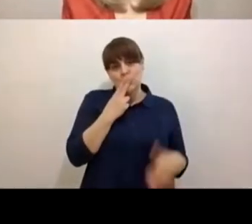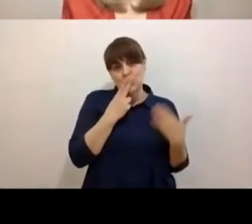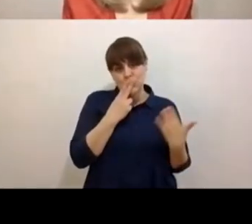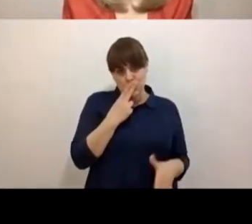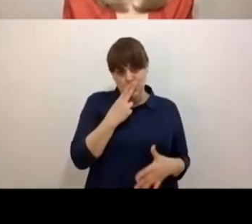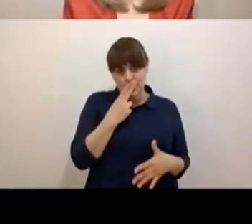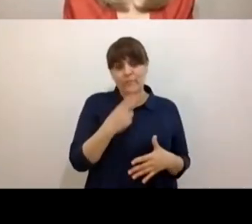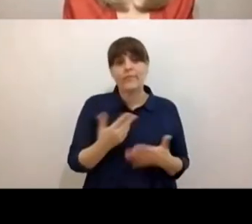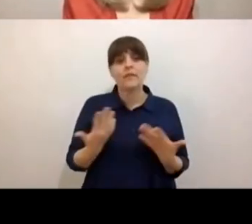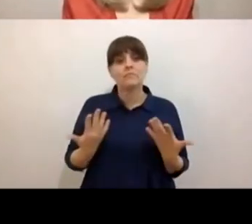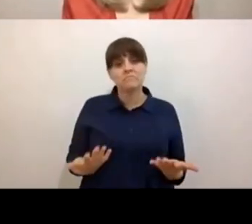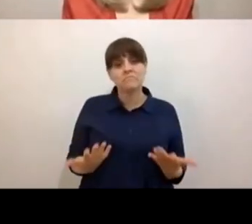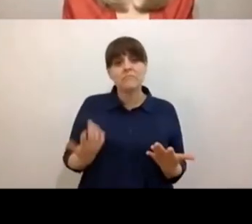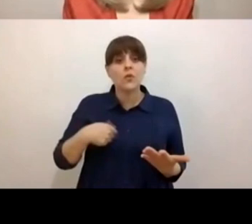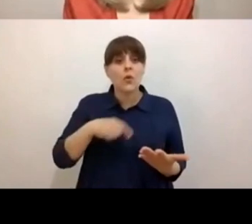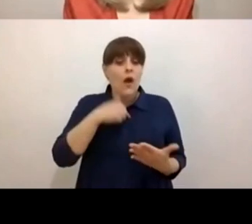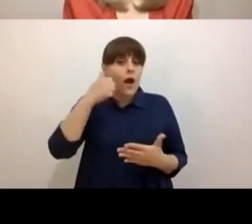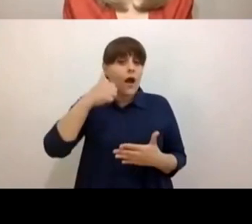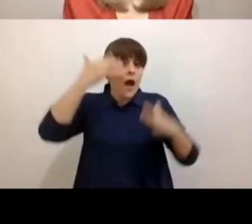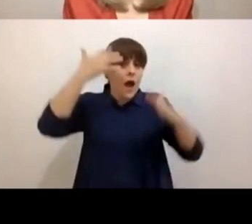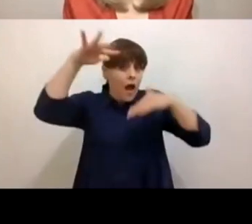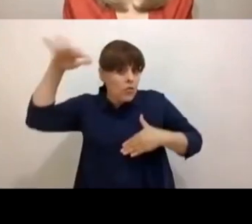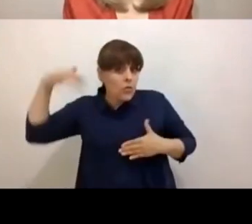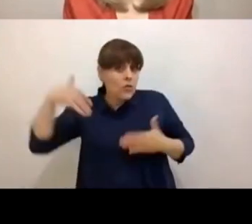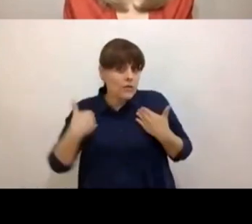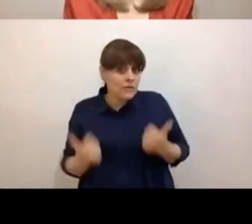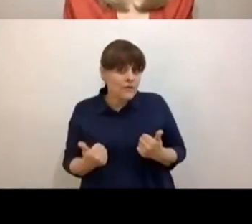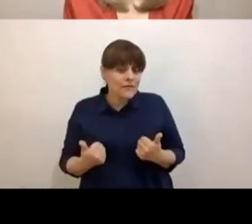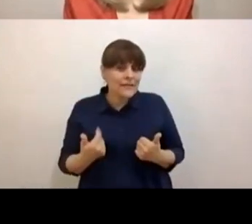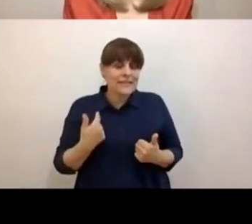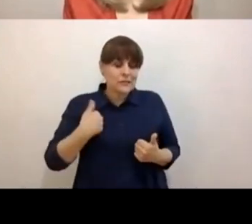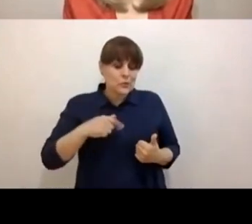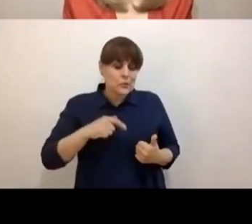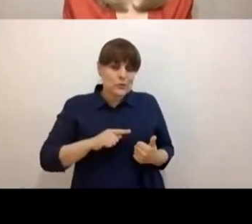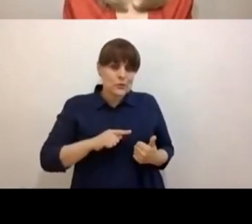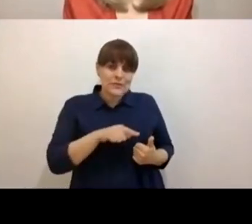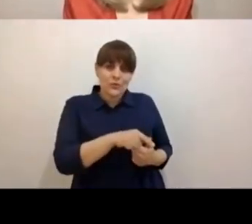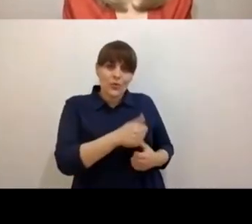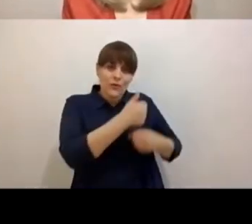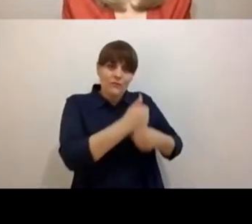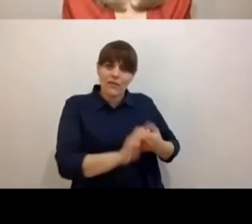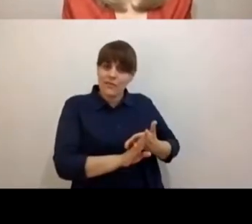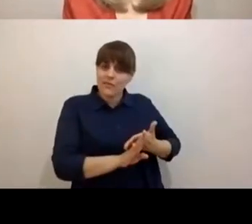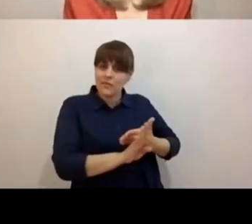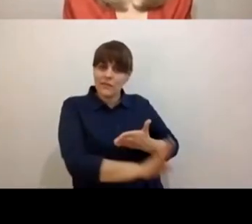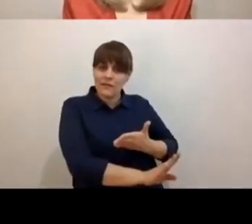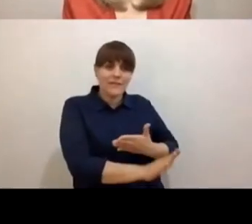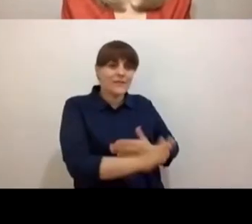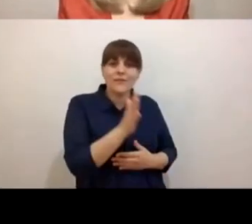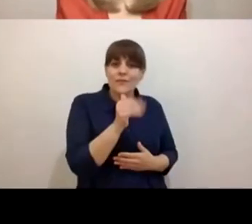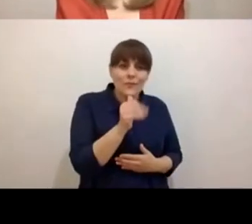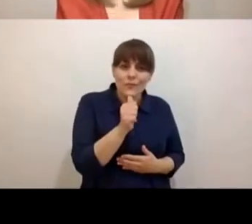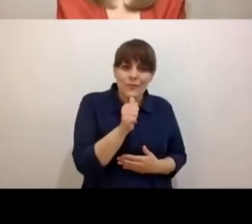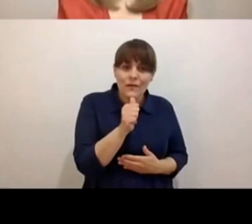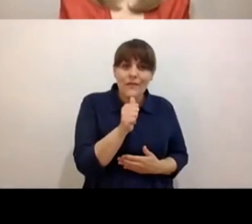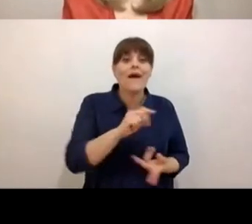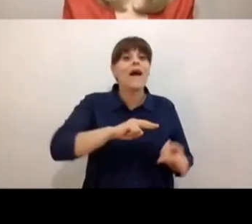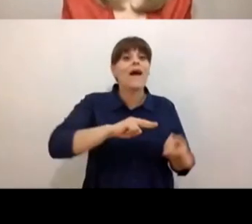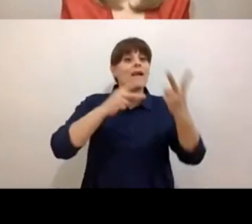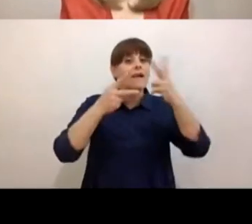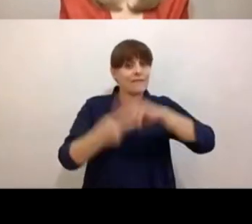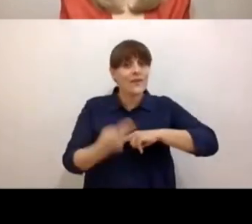Entonces, entender como adultos que no es un dolor que les podemos evitar, ¿no? Y que al contrario, depende de nuestro acompañamiento,